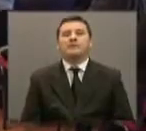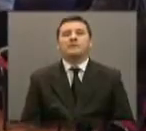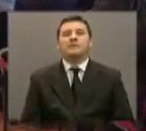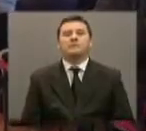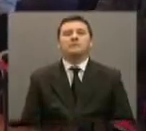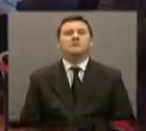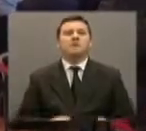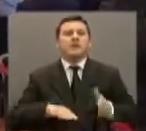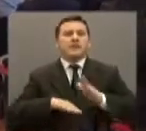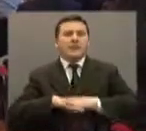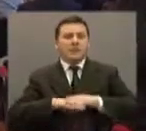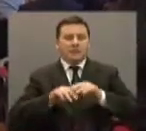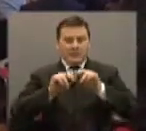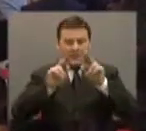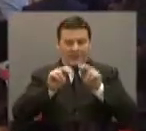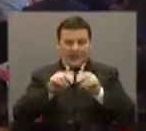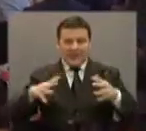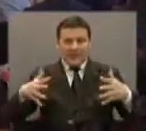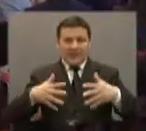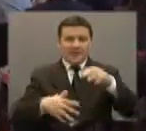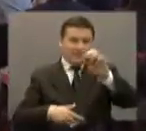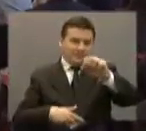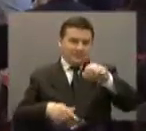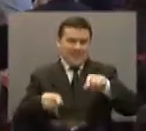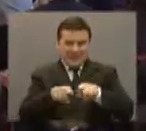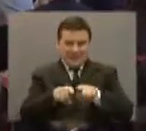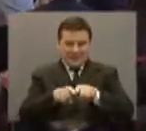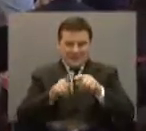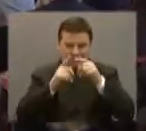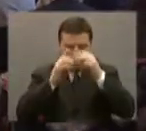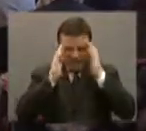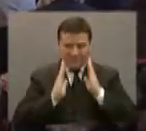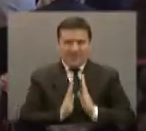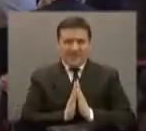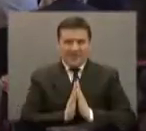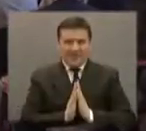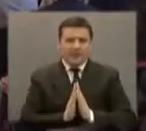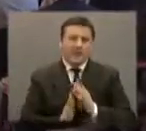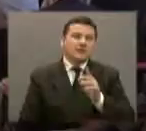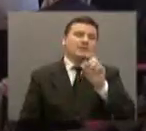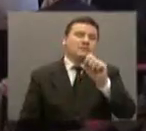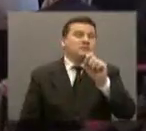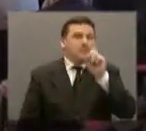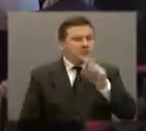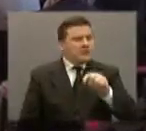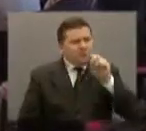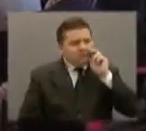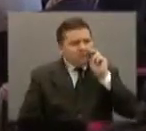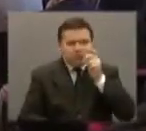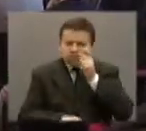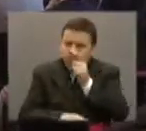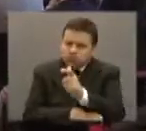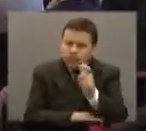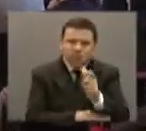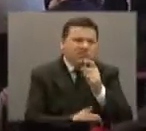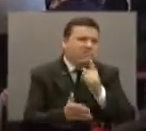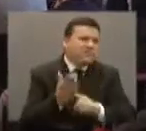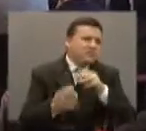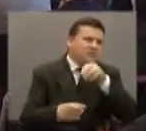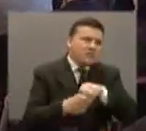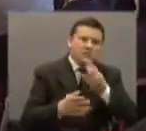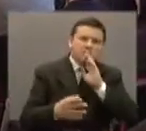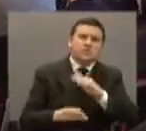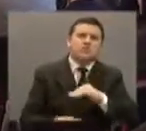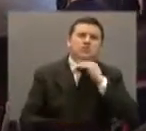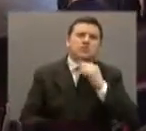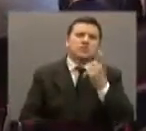Sobre el tema de red, hermana, nosotros tenemos el deber de revisar lo que se llama técnicamente la